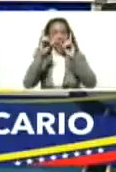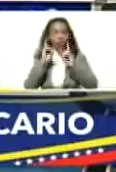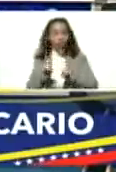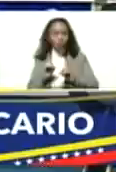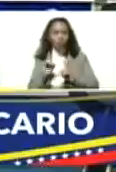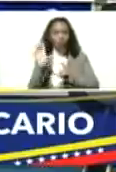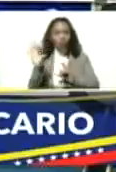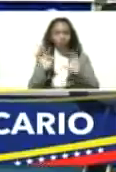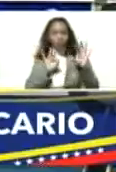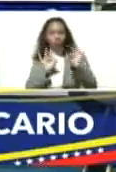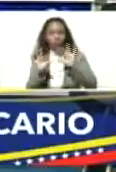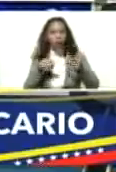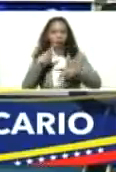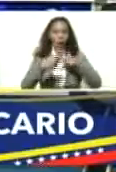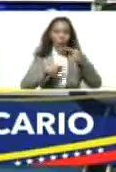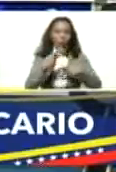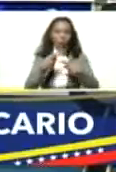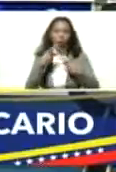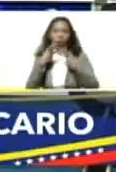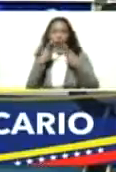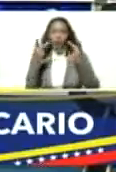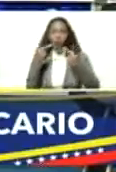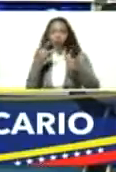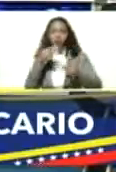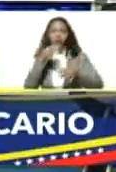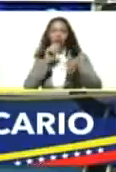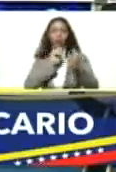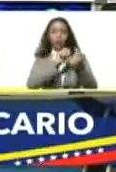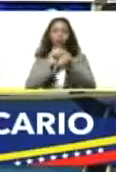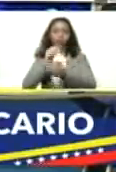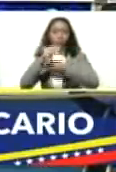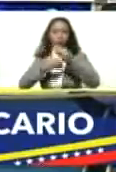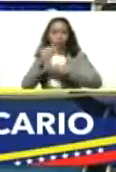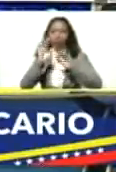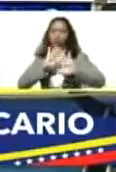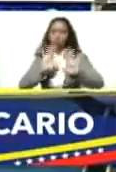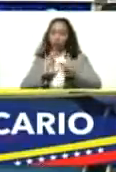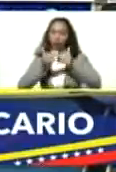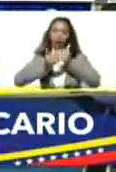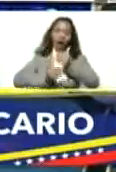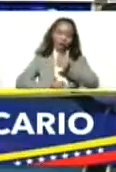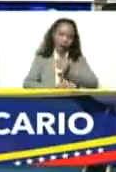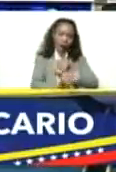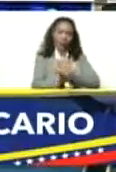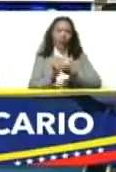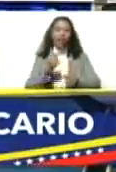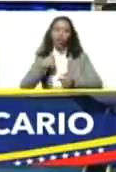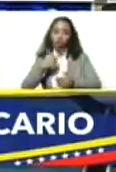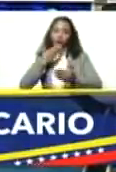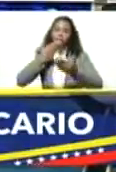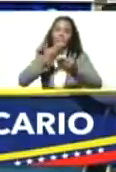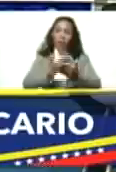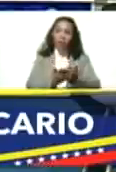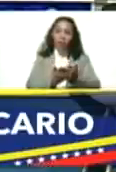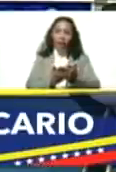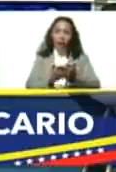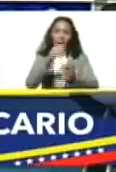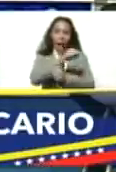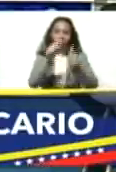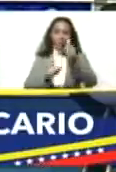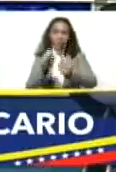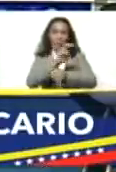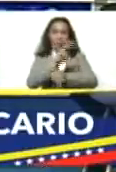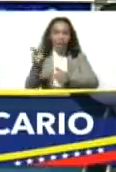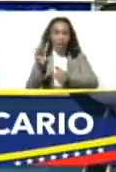en los procesos de diálogo que se han dado, ya se ha avanzado. Le he pedido a la vicepresidenta